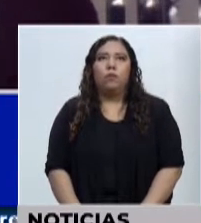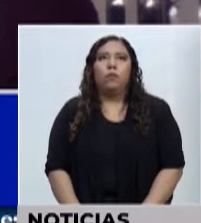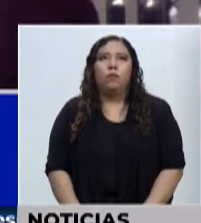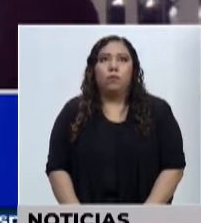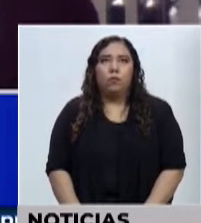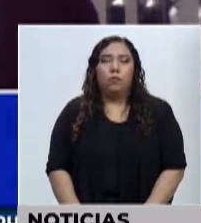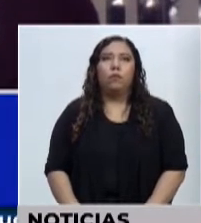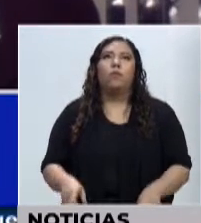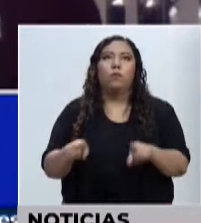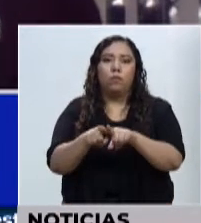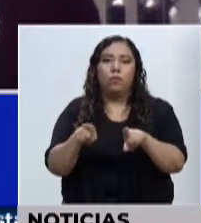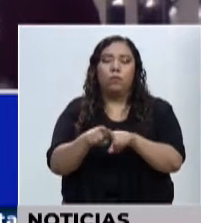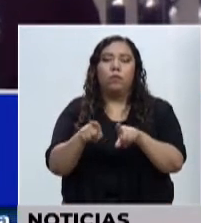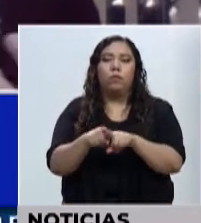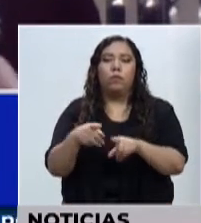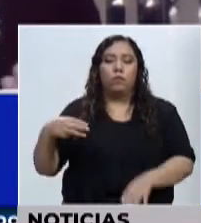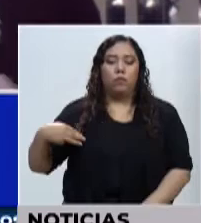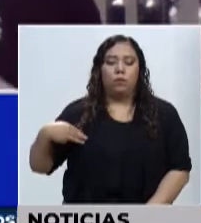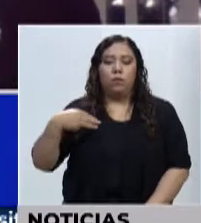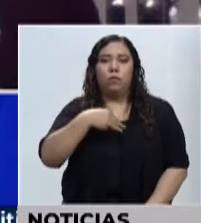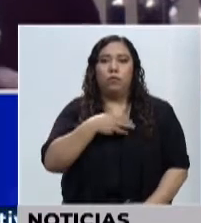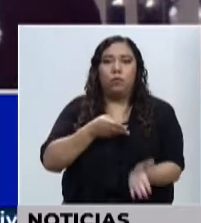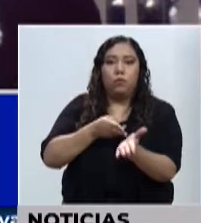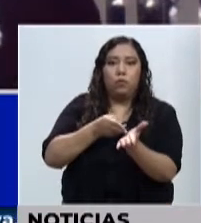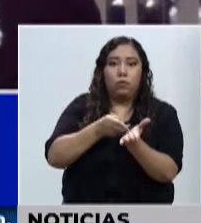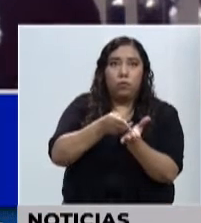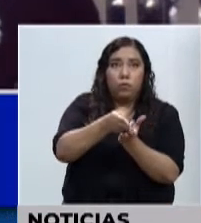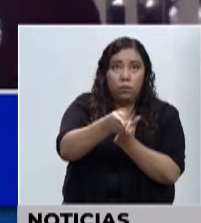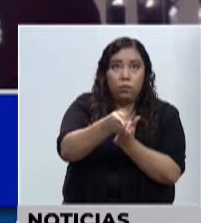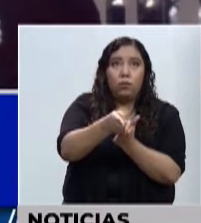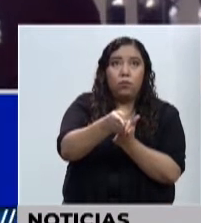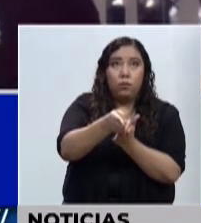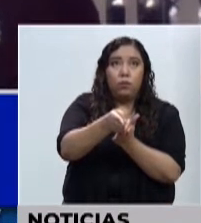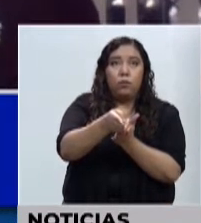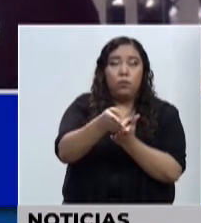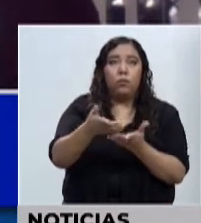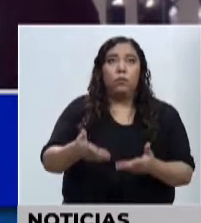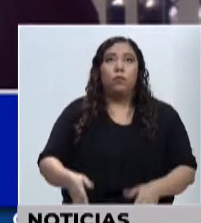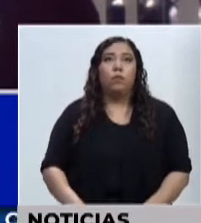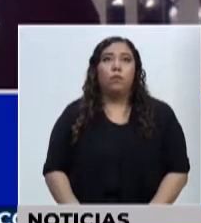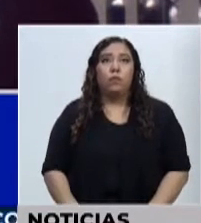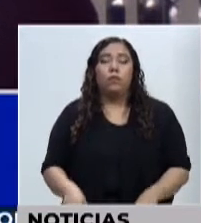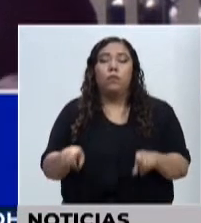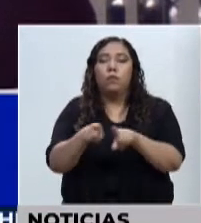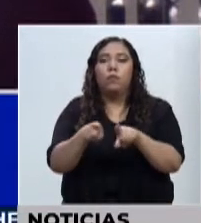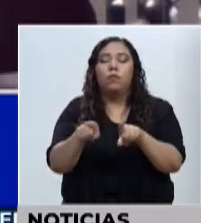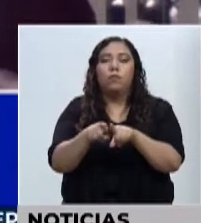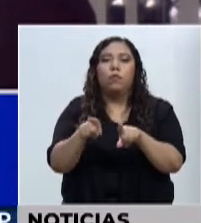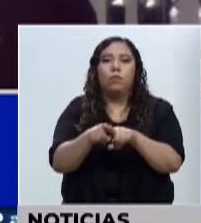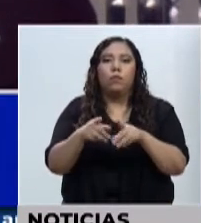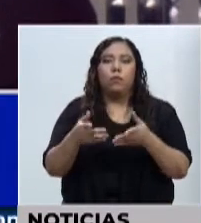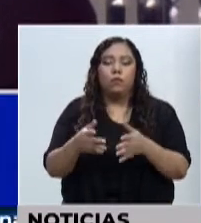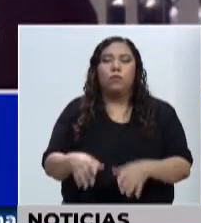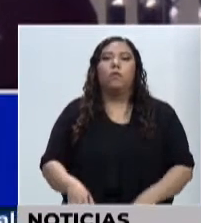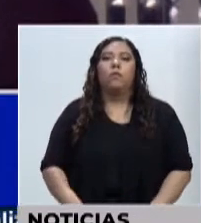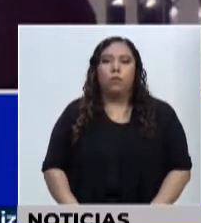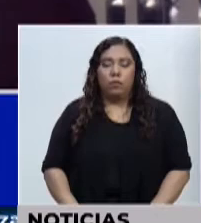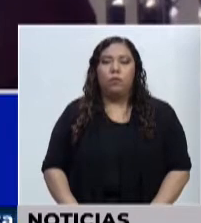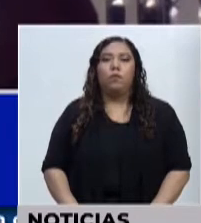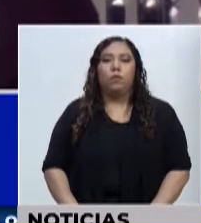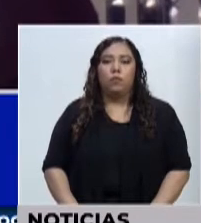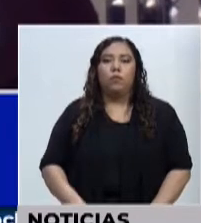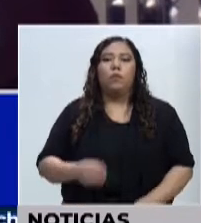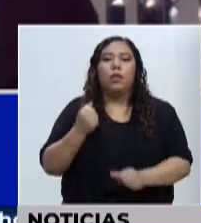Transparencia de y que forma también la transparencia es un pilar de la gestión para